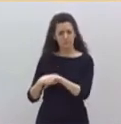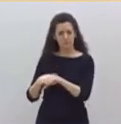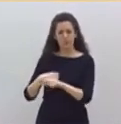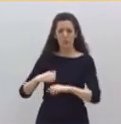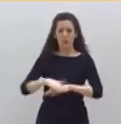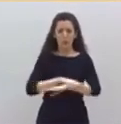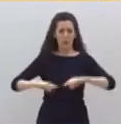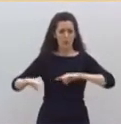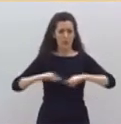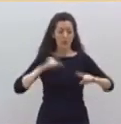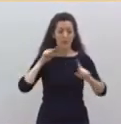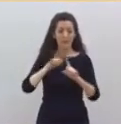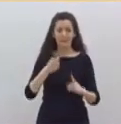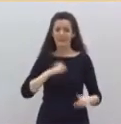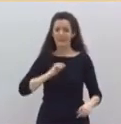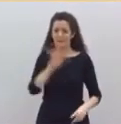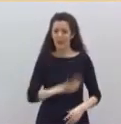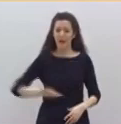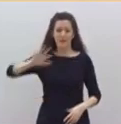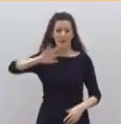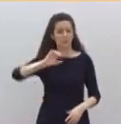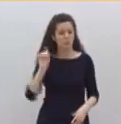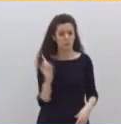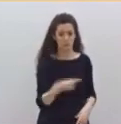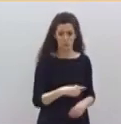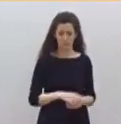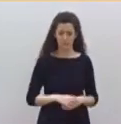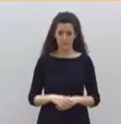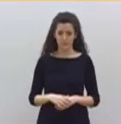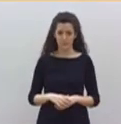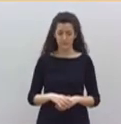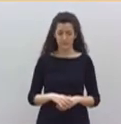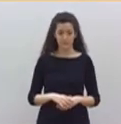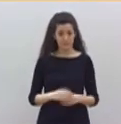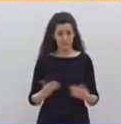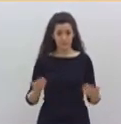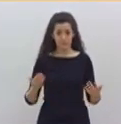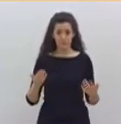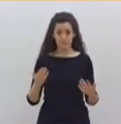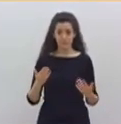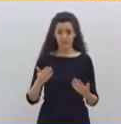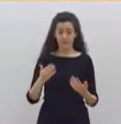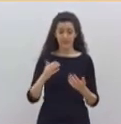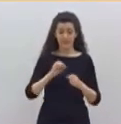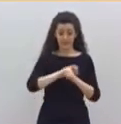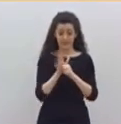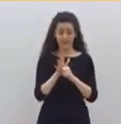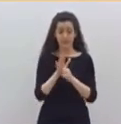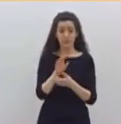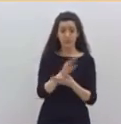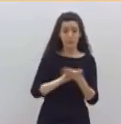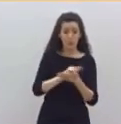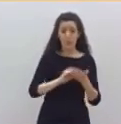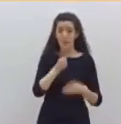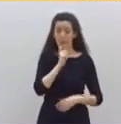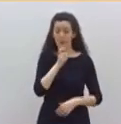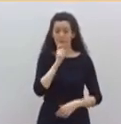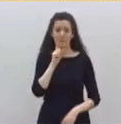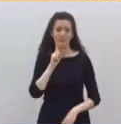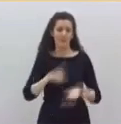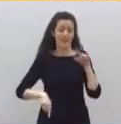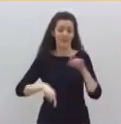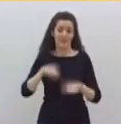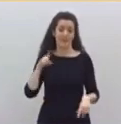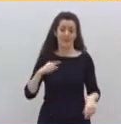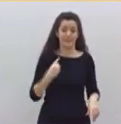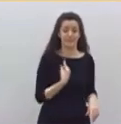nación está en las manos de cada compatriota, pero el rumbo de salida de esta crisis depende de las nuestras. La